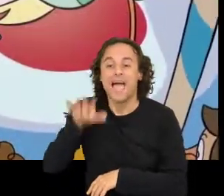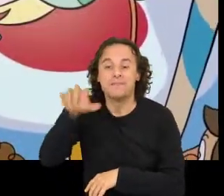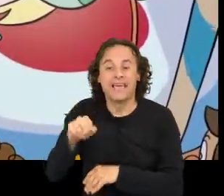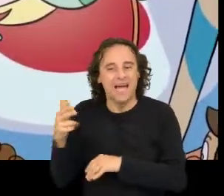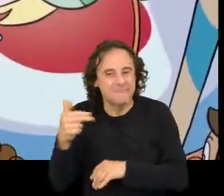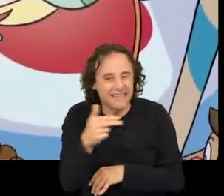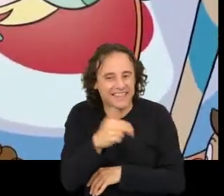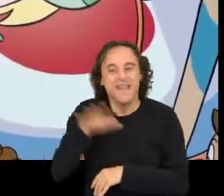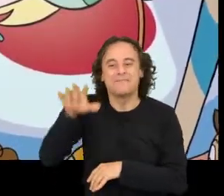pica, pececito